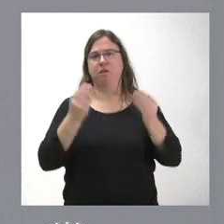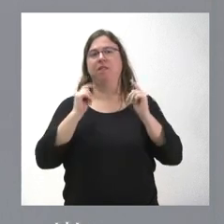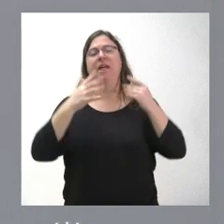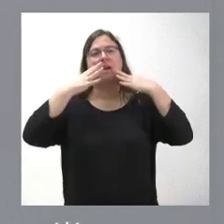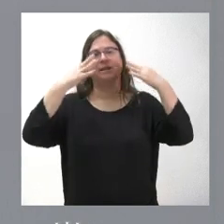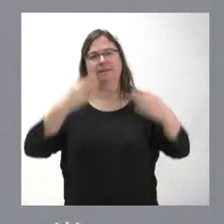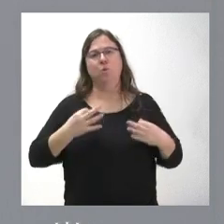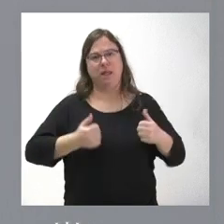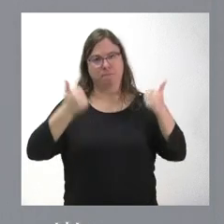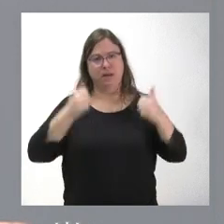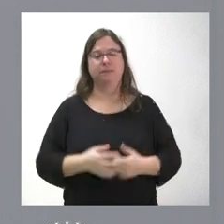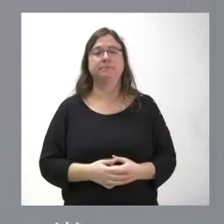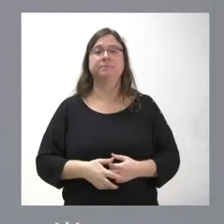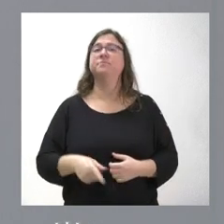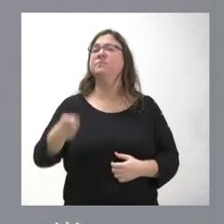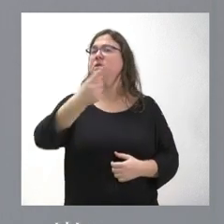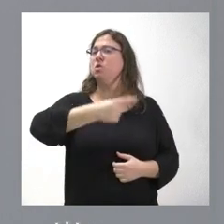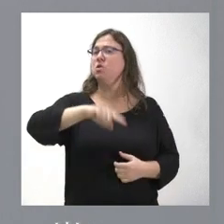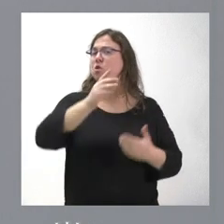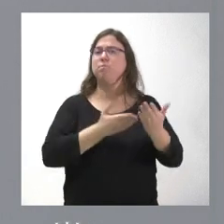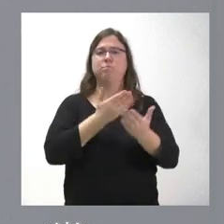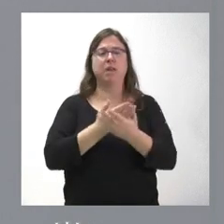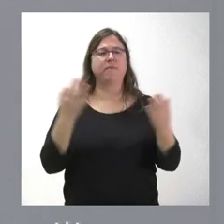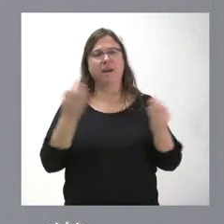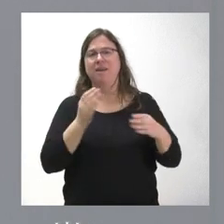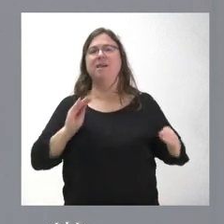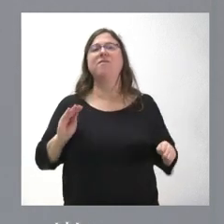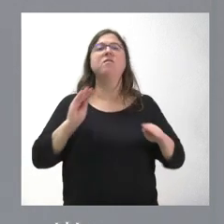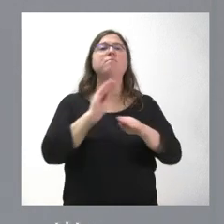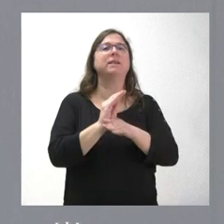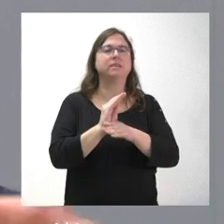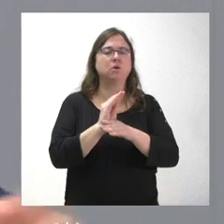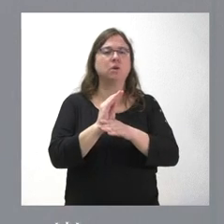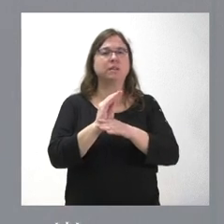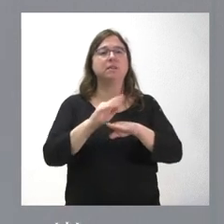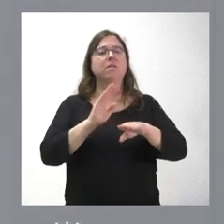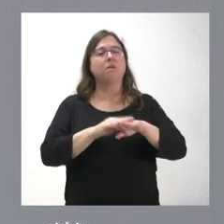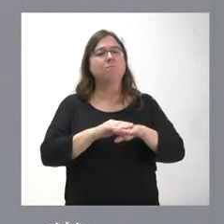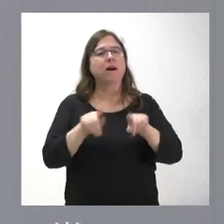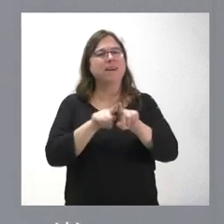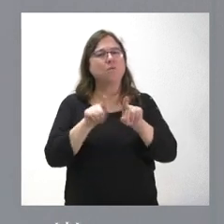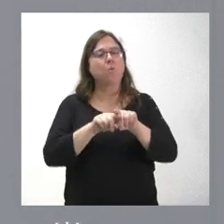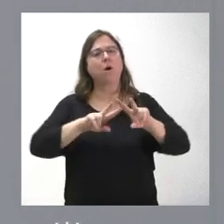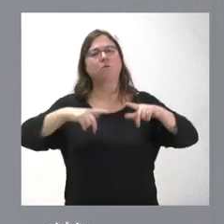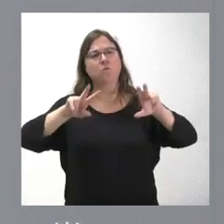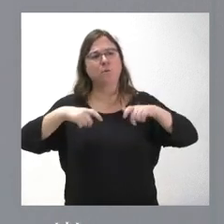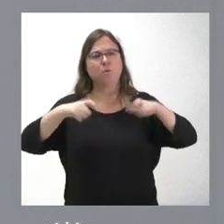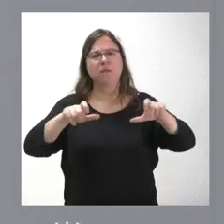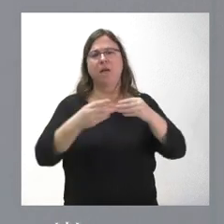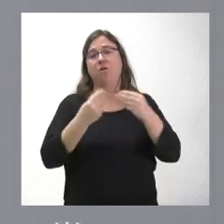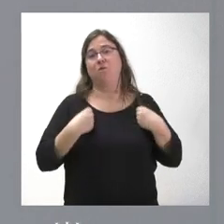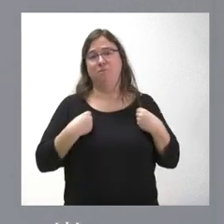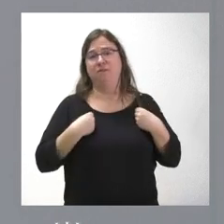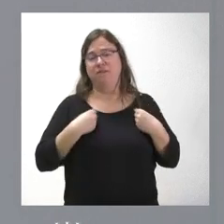nuestra comunidad autónoma. Lo que hemos planteado hoy también son inversiones en algunas residencias de mayores desarrollando estas nuevas unidades de convivencia que nos parecen muy